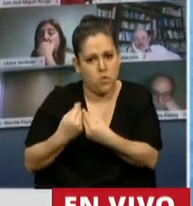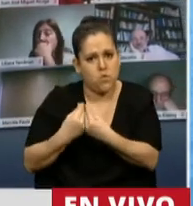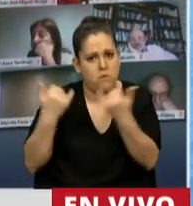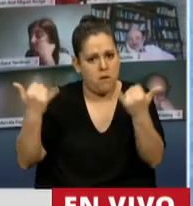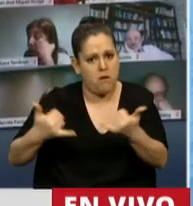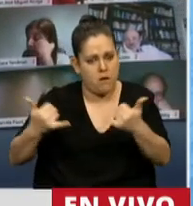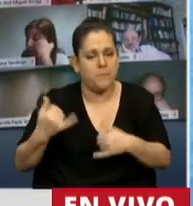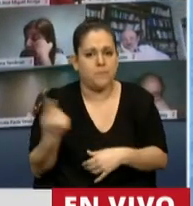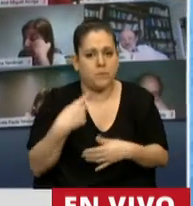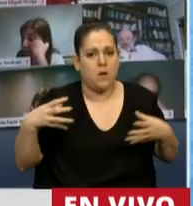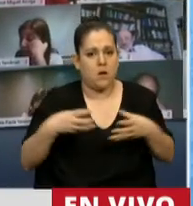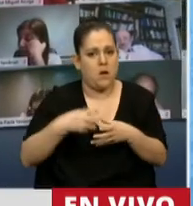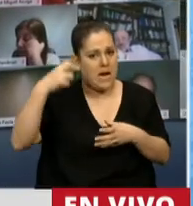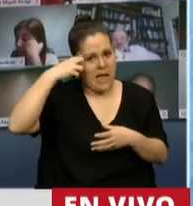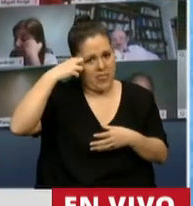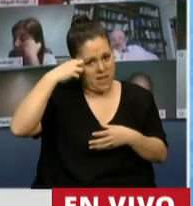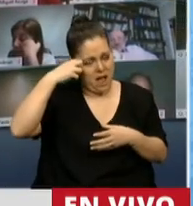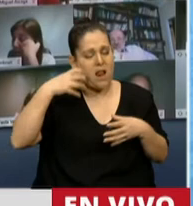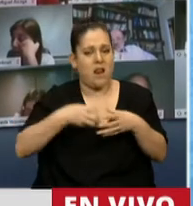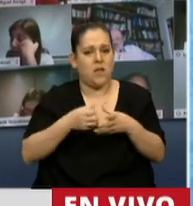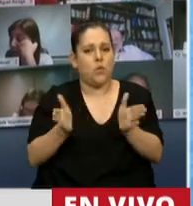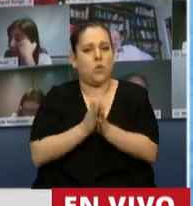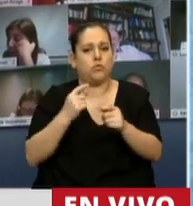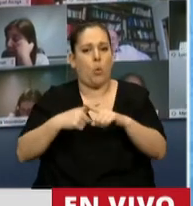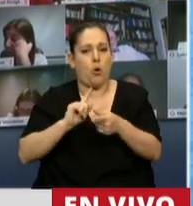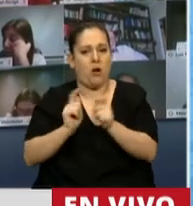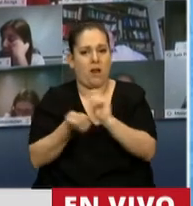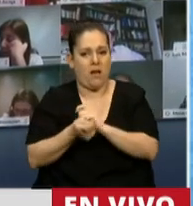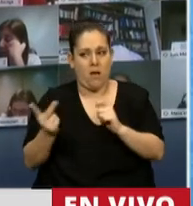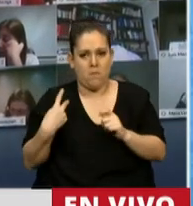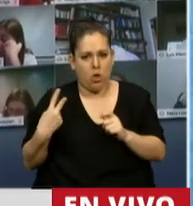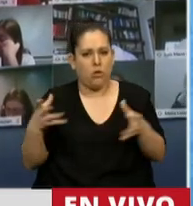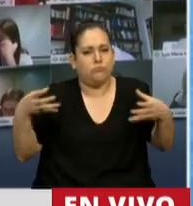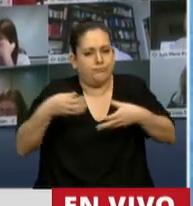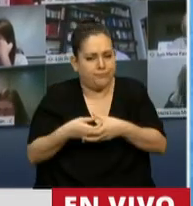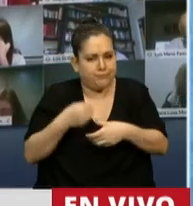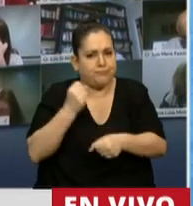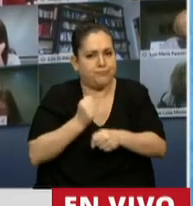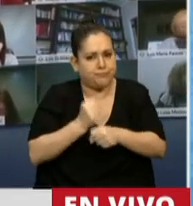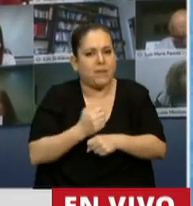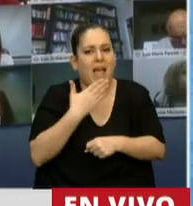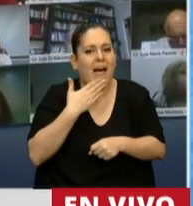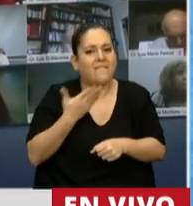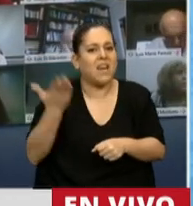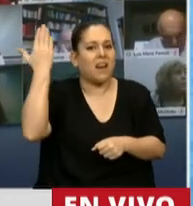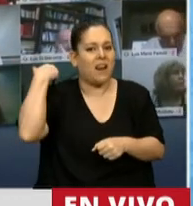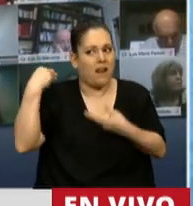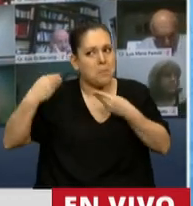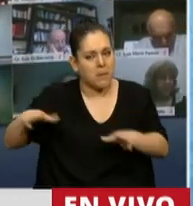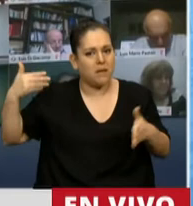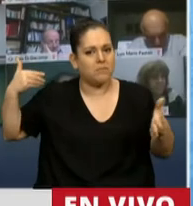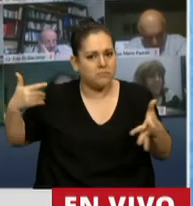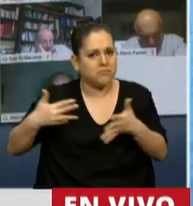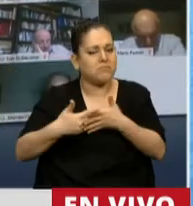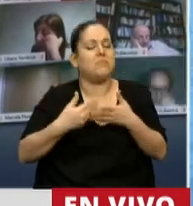Unión Cívica Radical y desde Juntos por el Cambio venimos trabajando en distintos proyectos desde abril para proteger estos